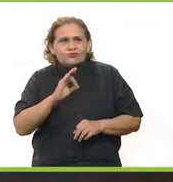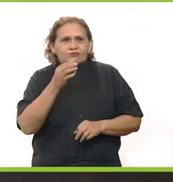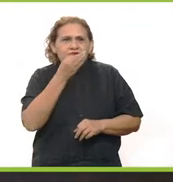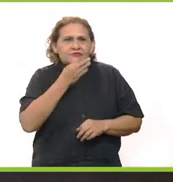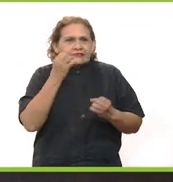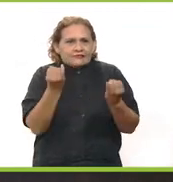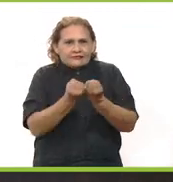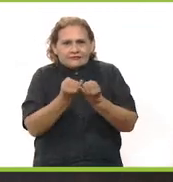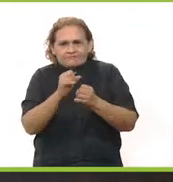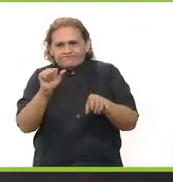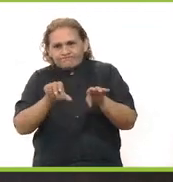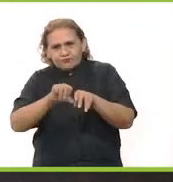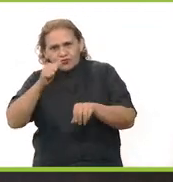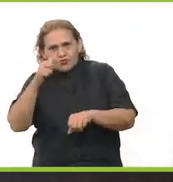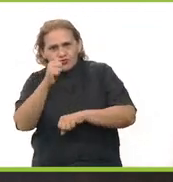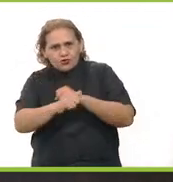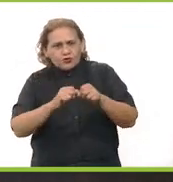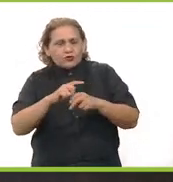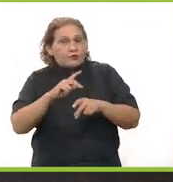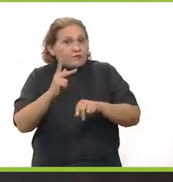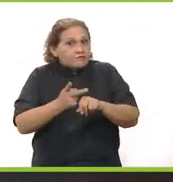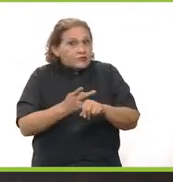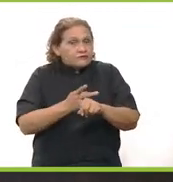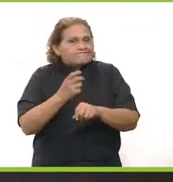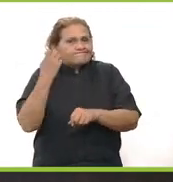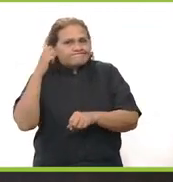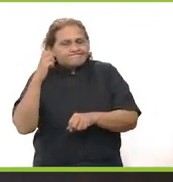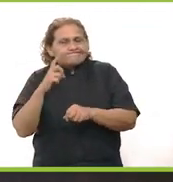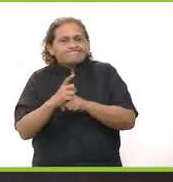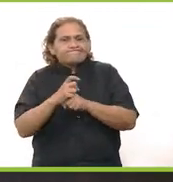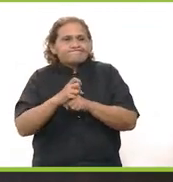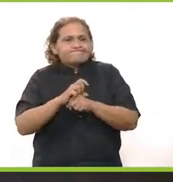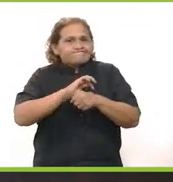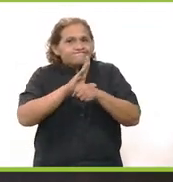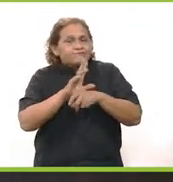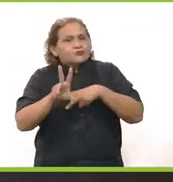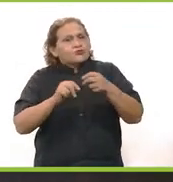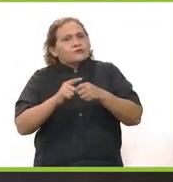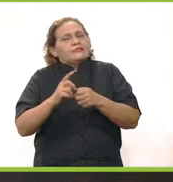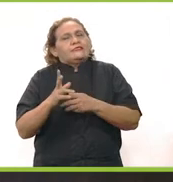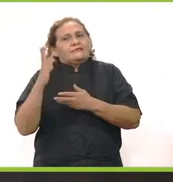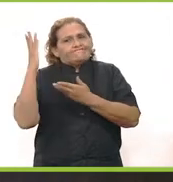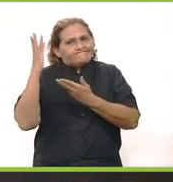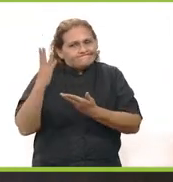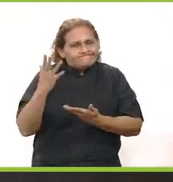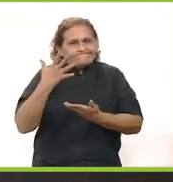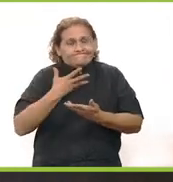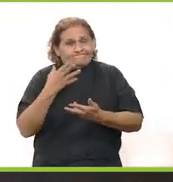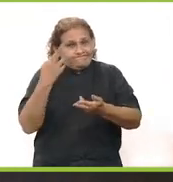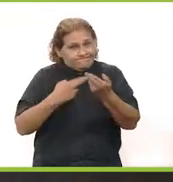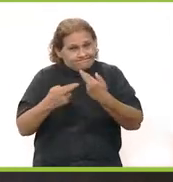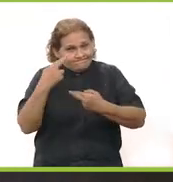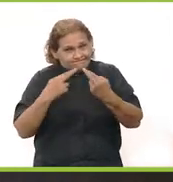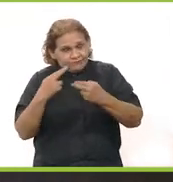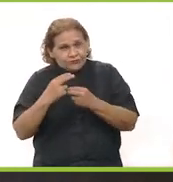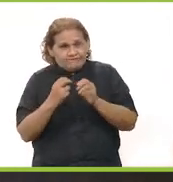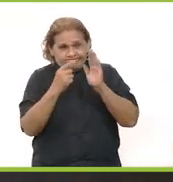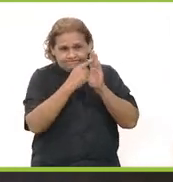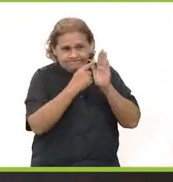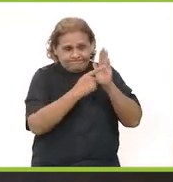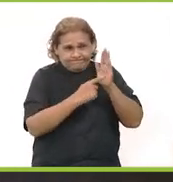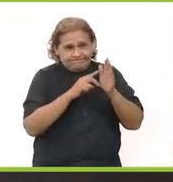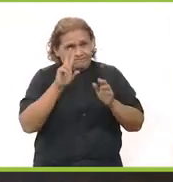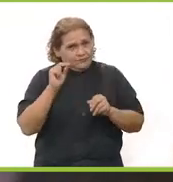podemos festejar de la misma manera que hemos celebrado otros años, porque lo que va a pasar es que en enero el coronavirus nos va a cobrar la factura y tendremos que estar